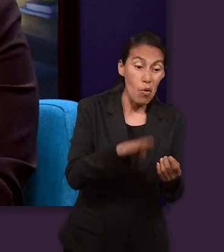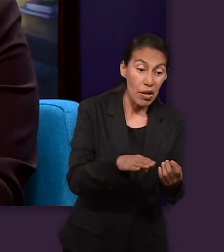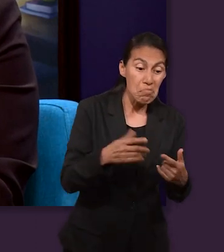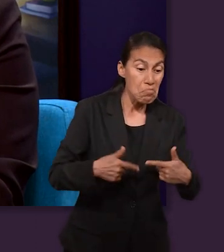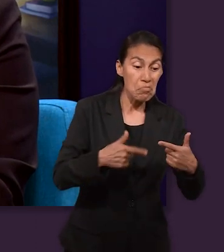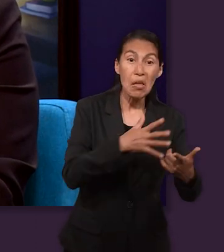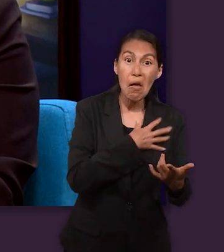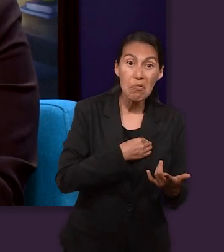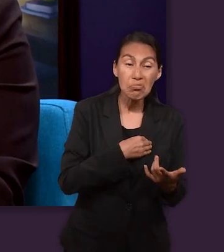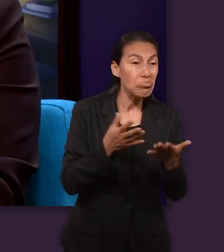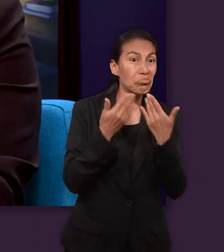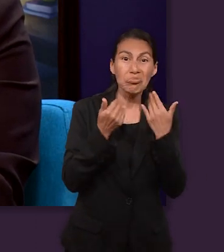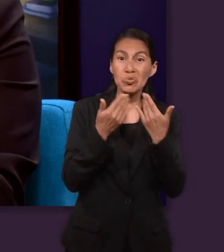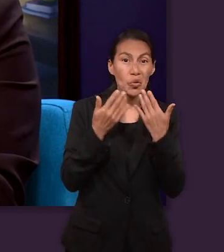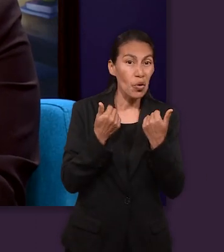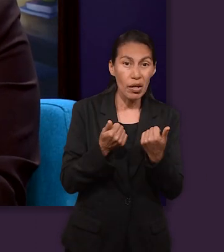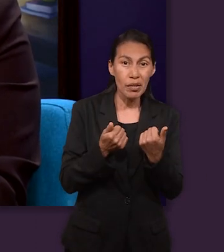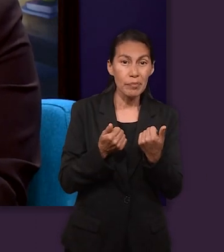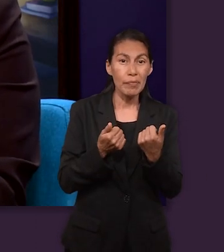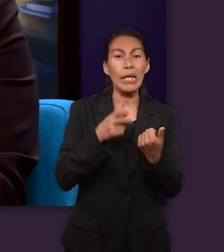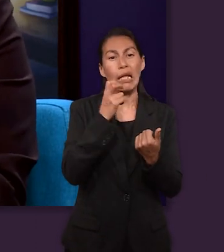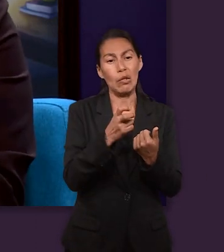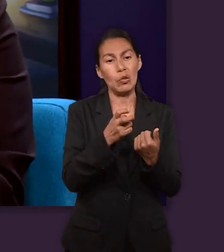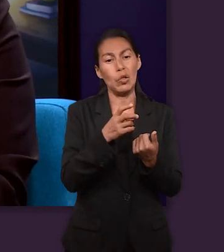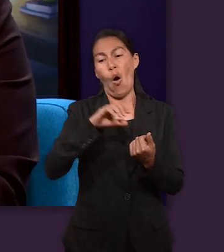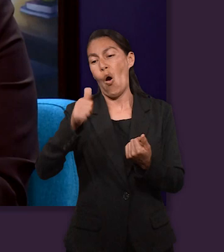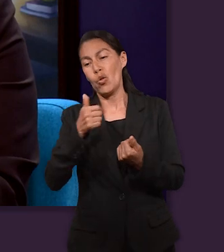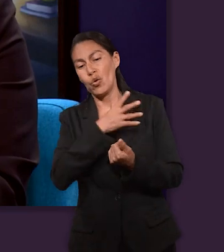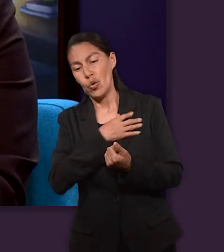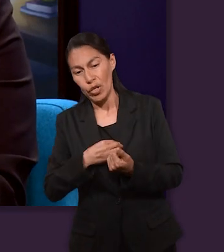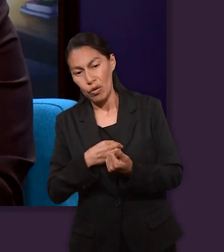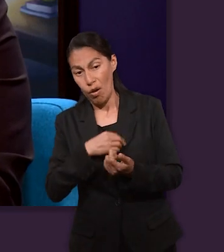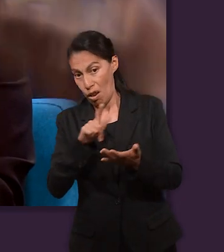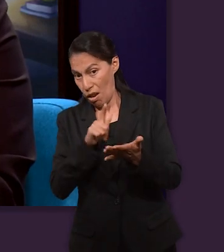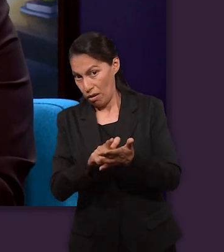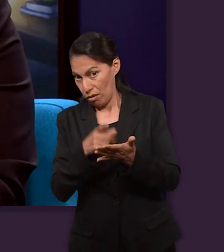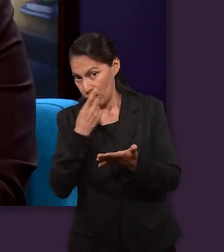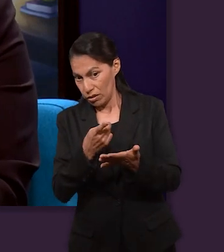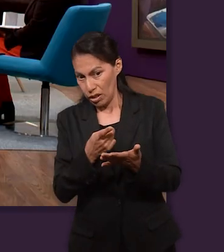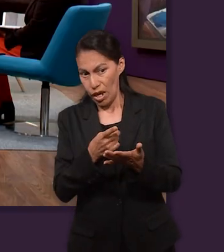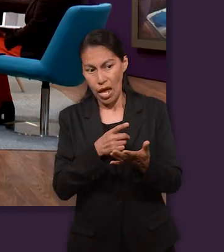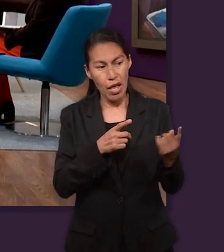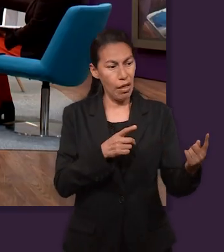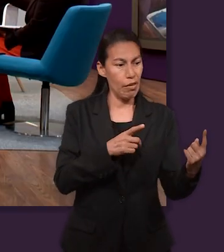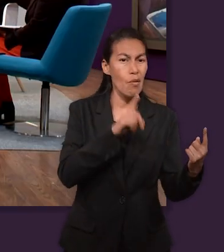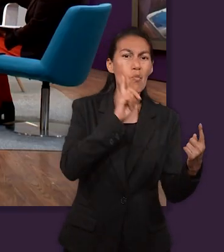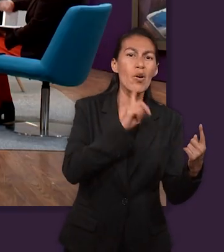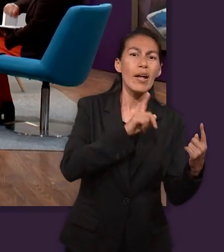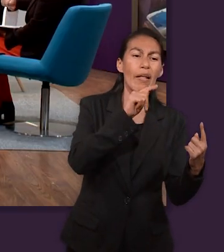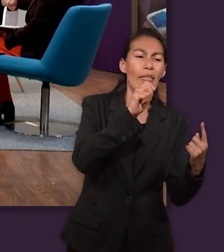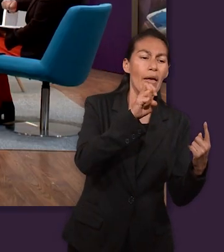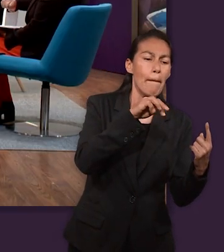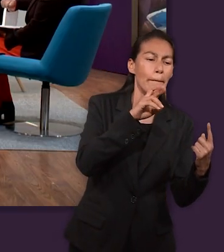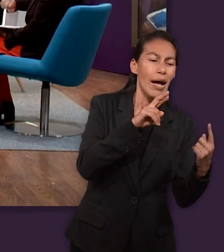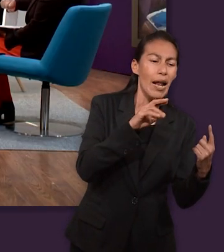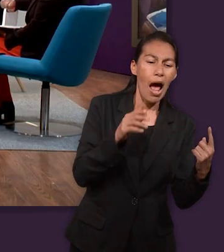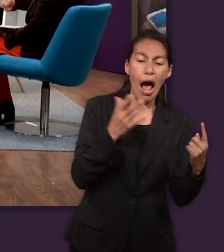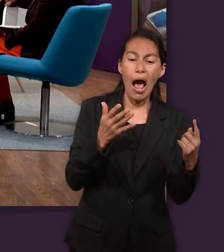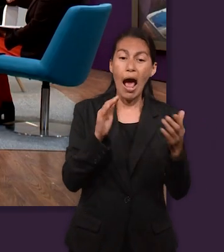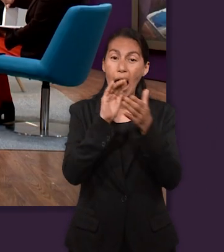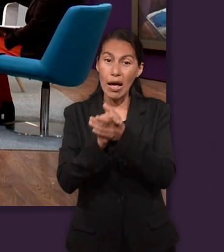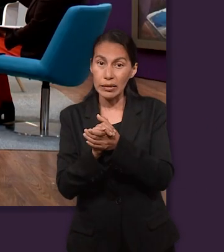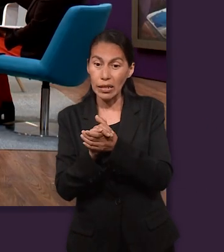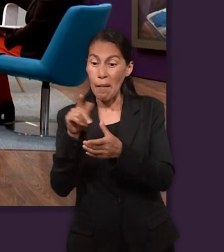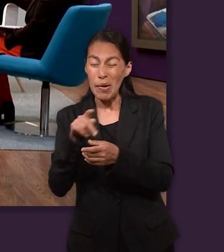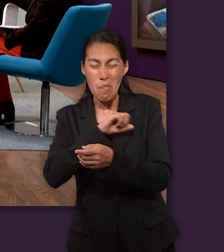descendencia. Se casa con, de acuerdo a la ley, ¿verdad? Se casa con el siguiente, pero también por su perversidad